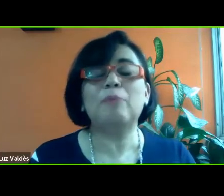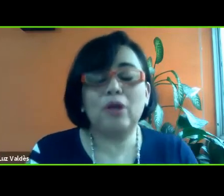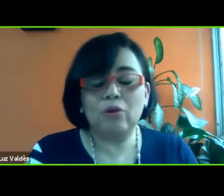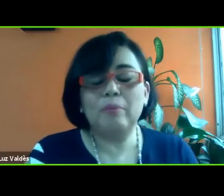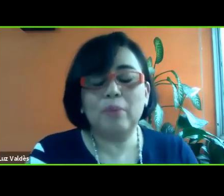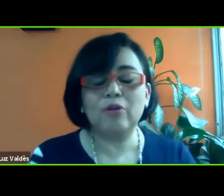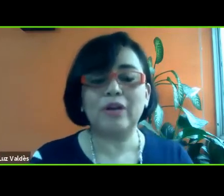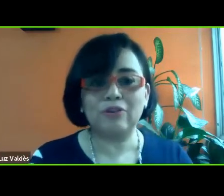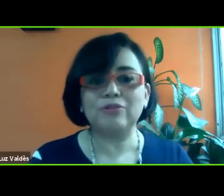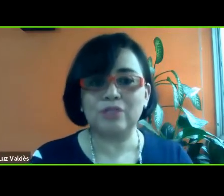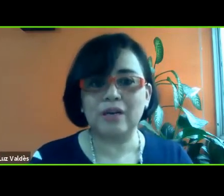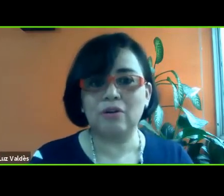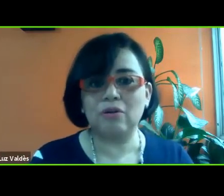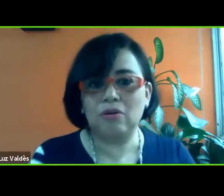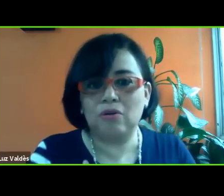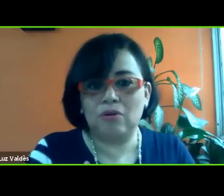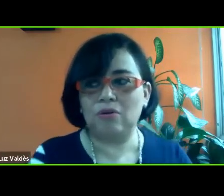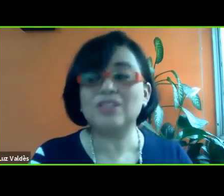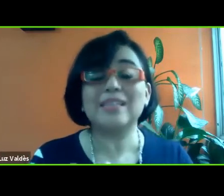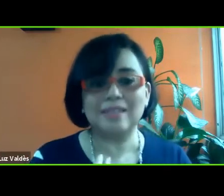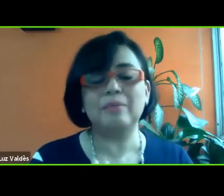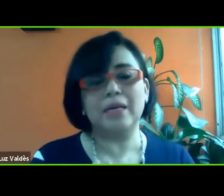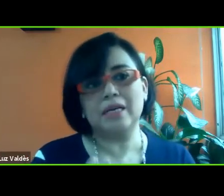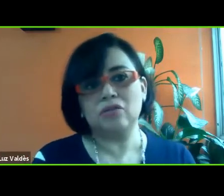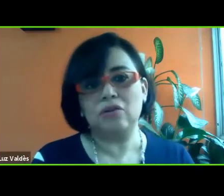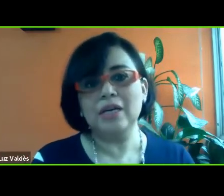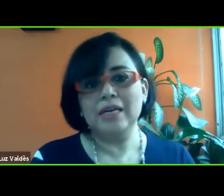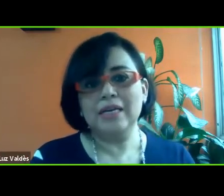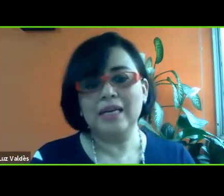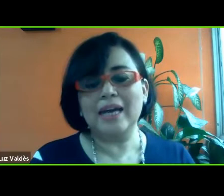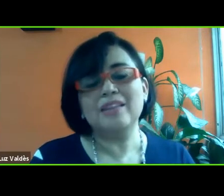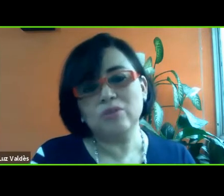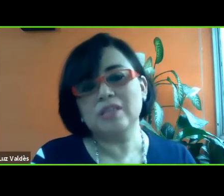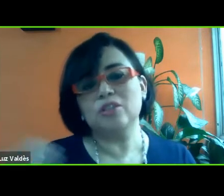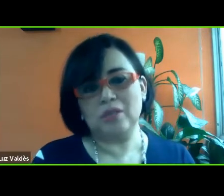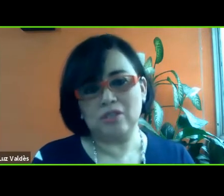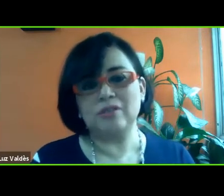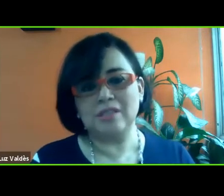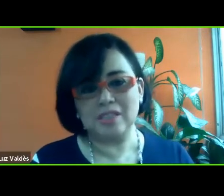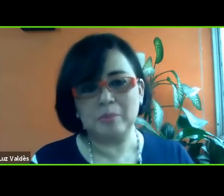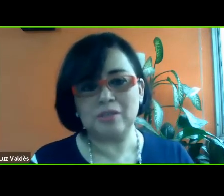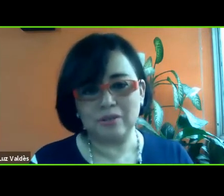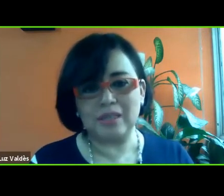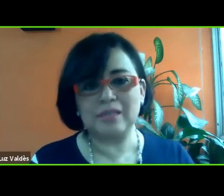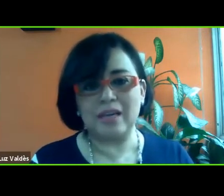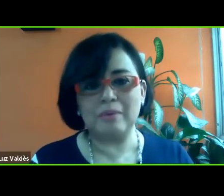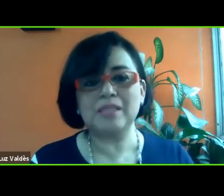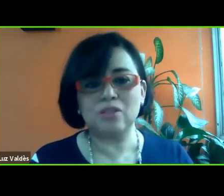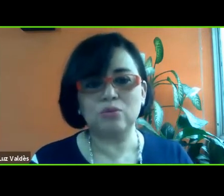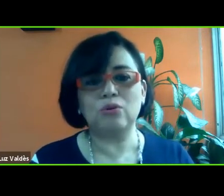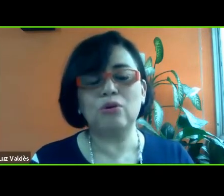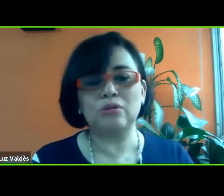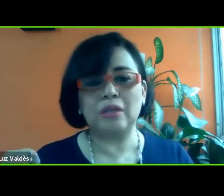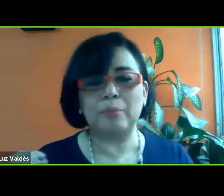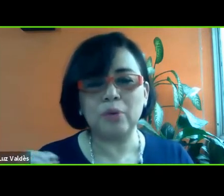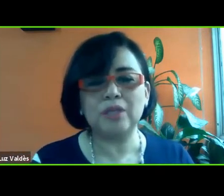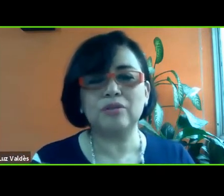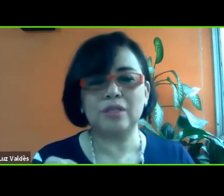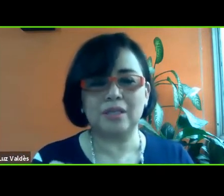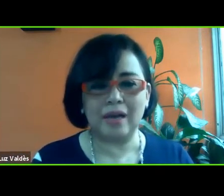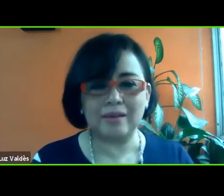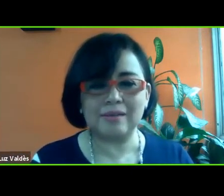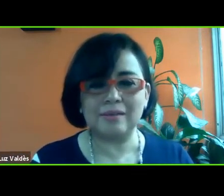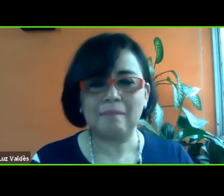me puedo, me puedo reconocer lo, lo, lo sensible que soy y que ante una situación de estas personas que a veces uno con tan